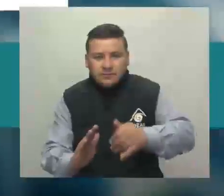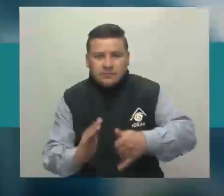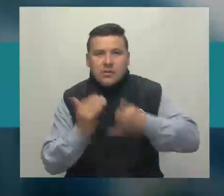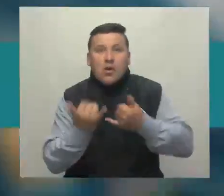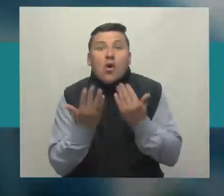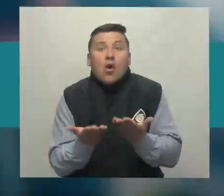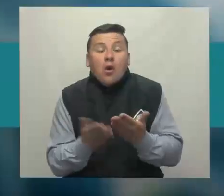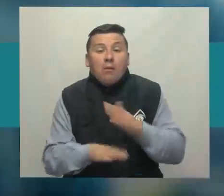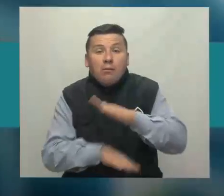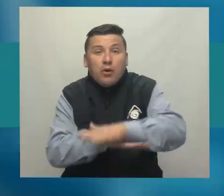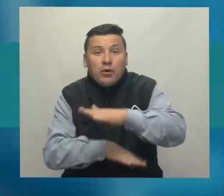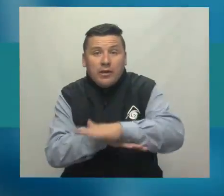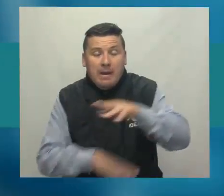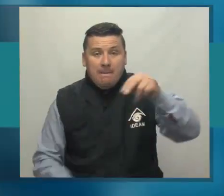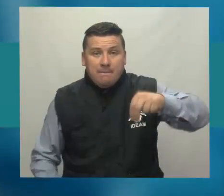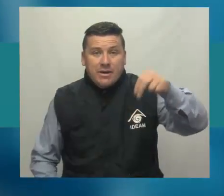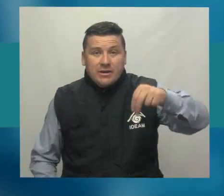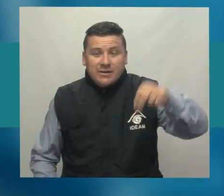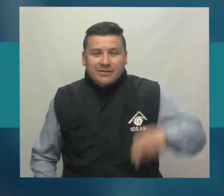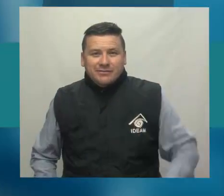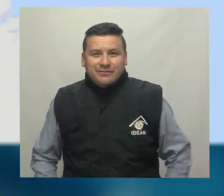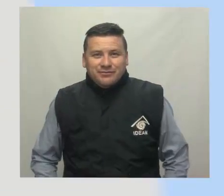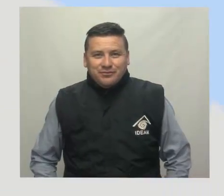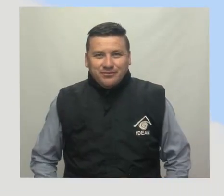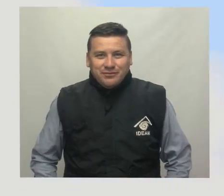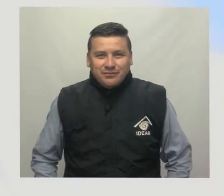Pronóstico del tiempo para la tarde del martes.